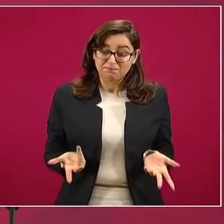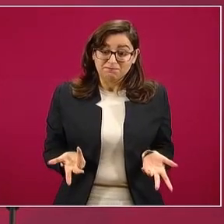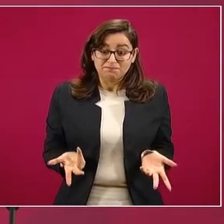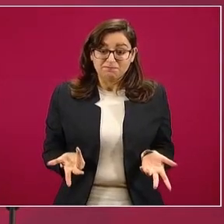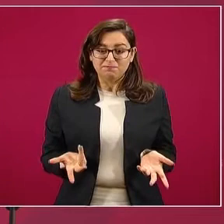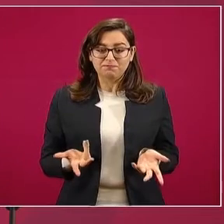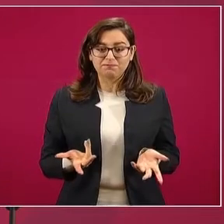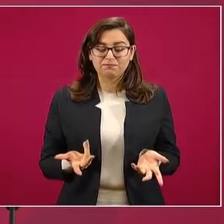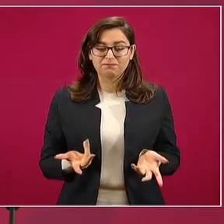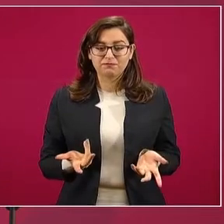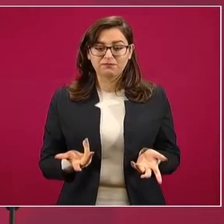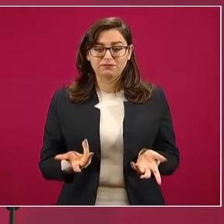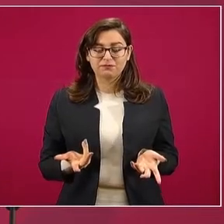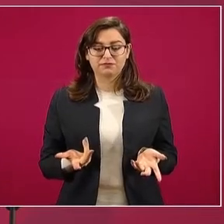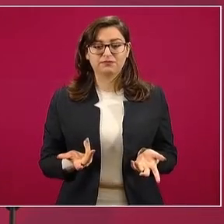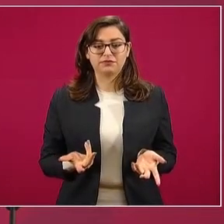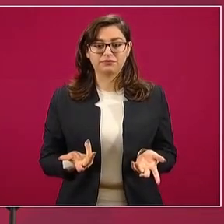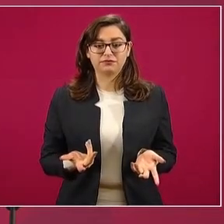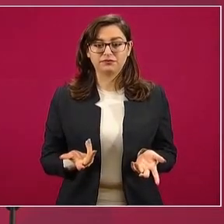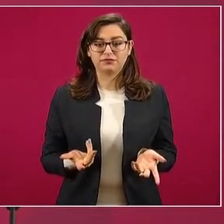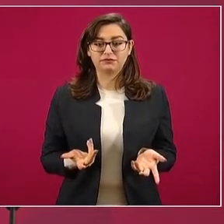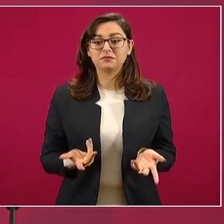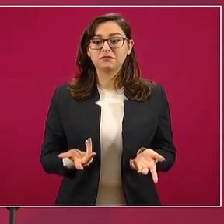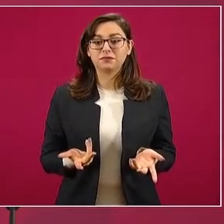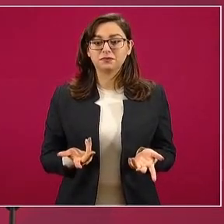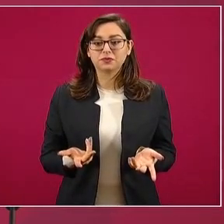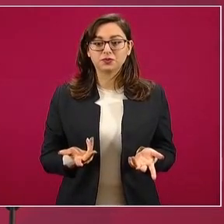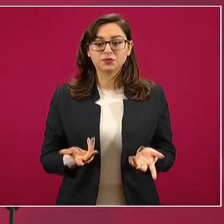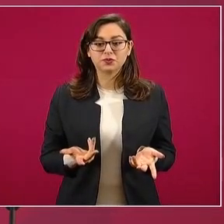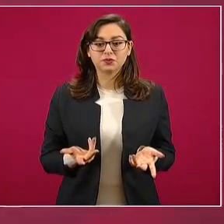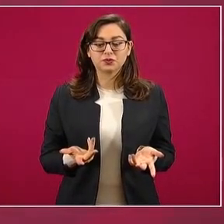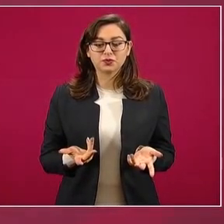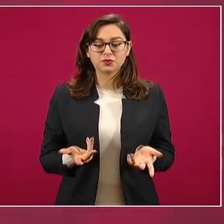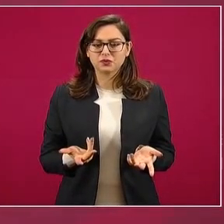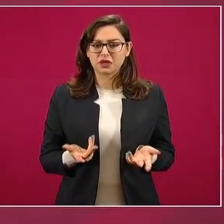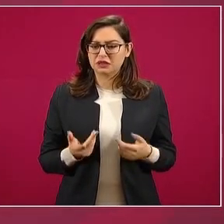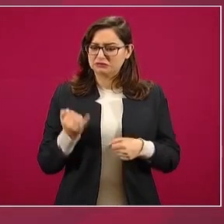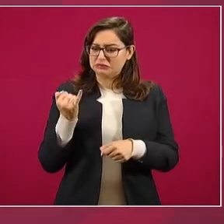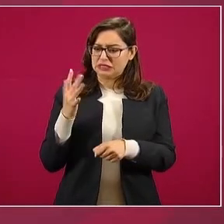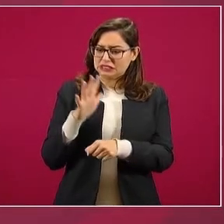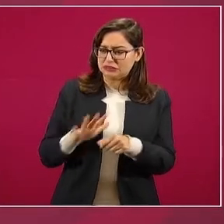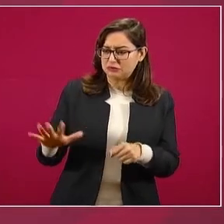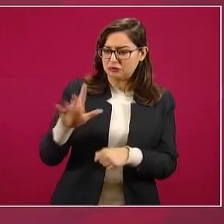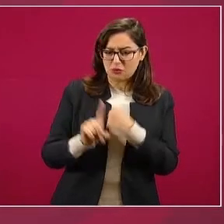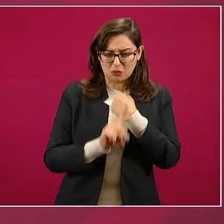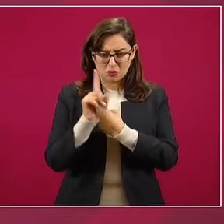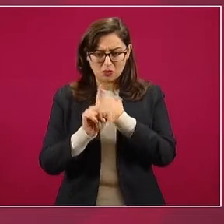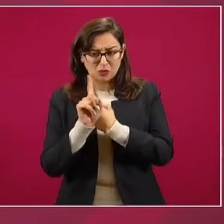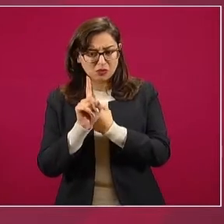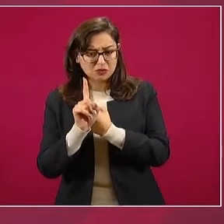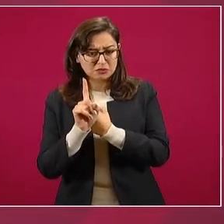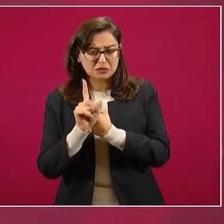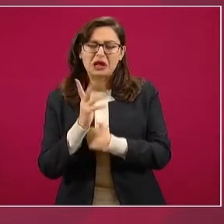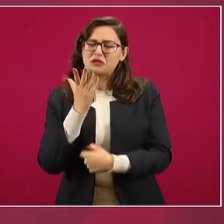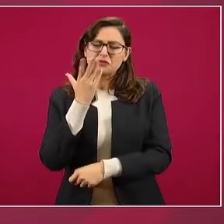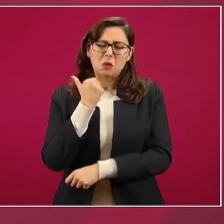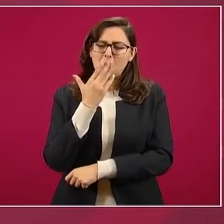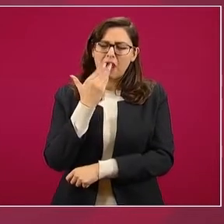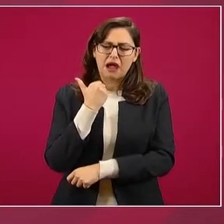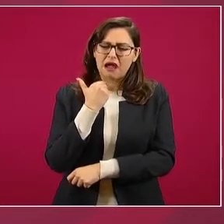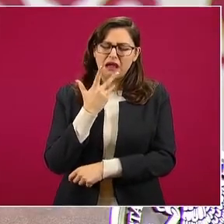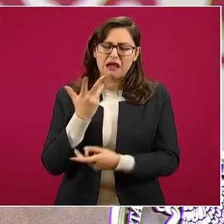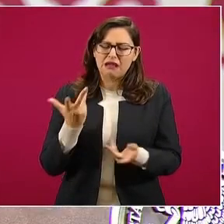Entonces, no hay ningún problema en el caso del Istmo. También no quiero generalizar, hay